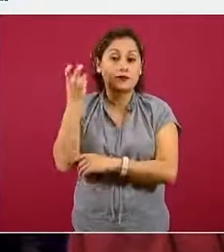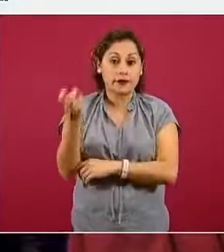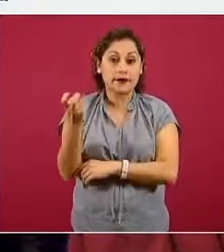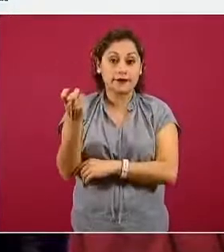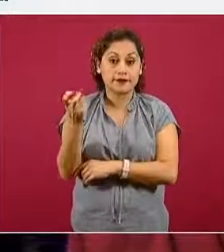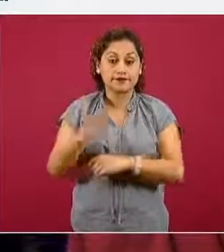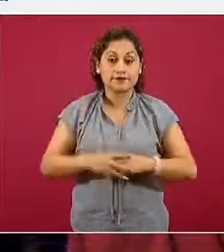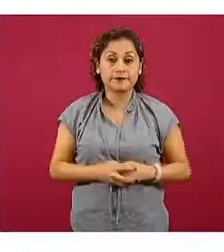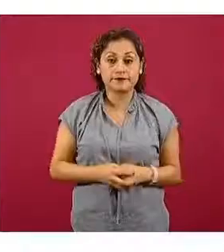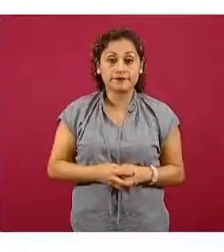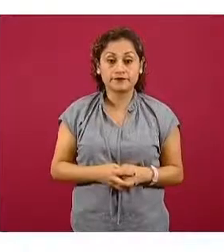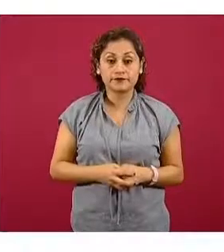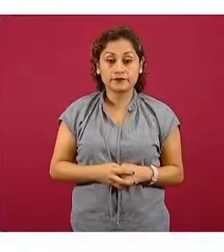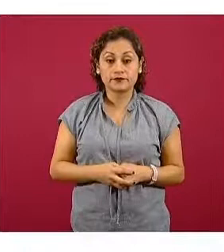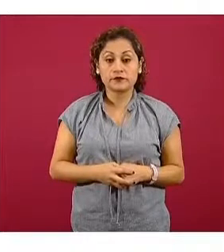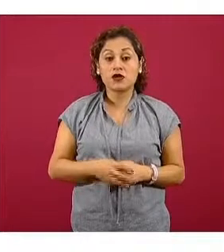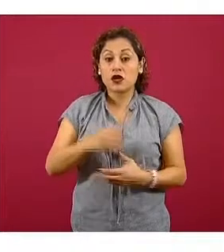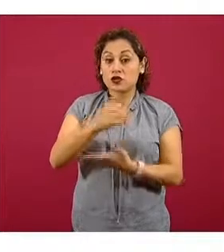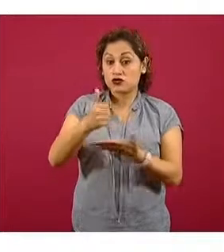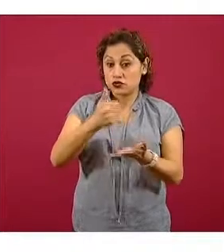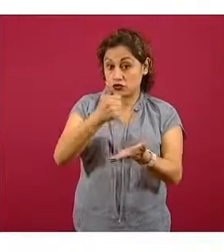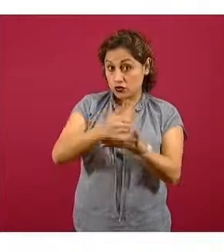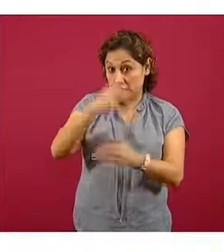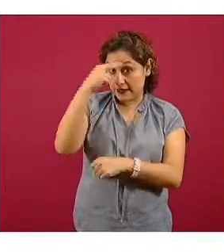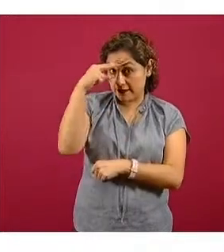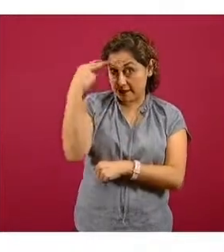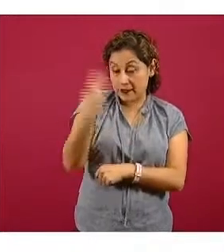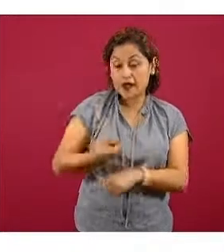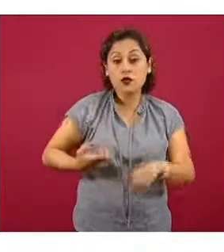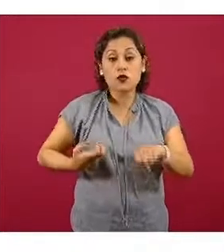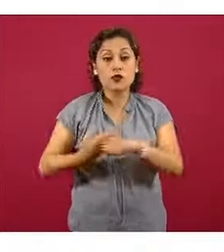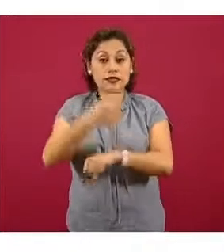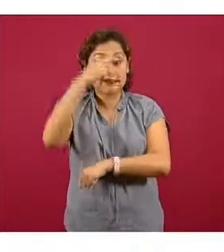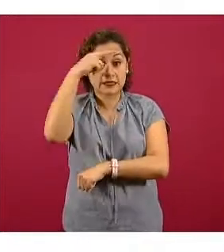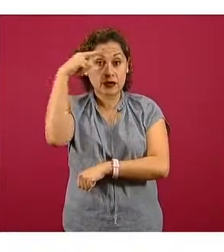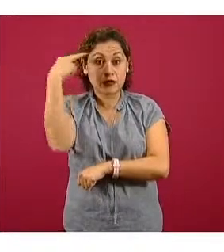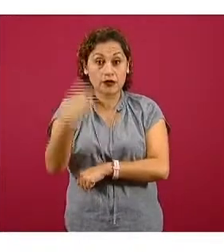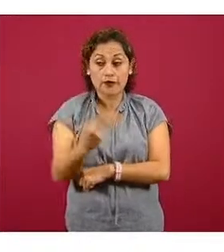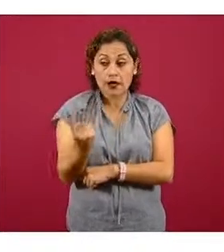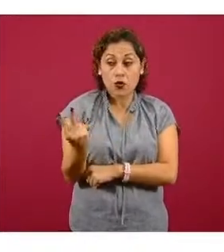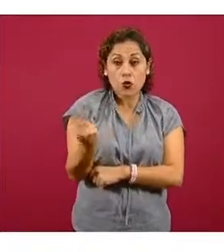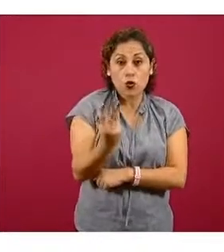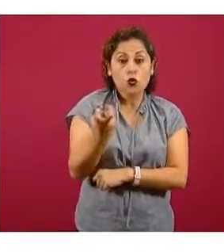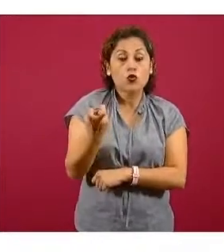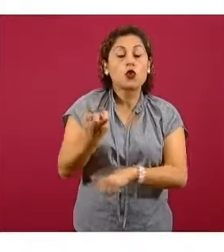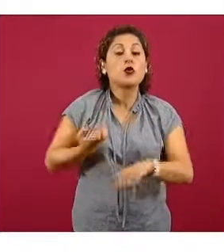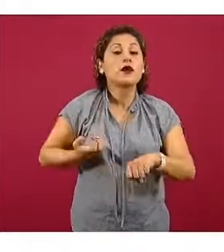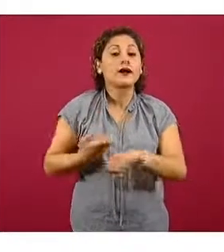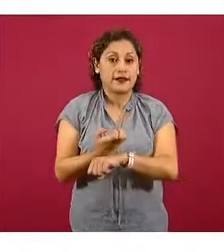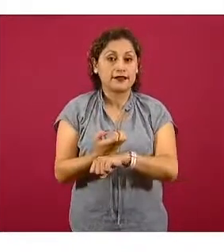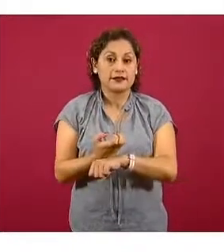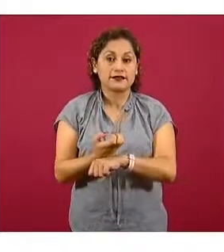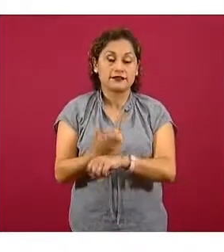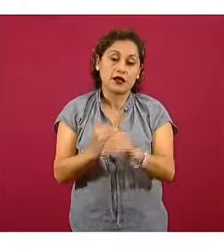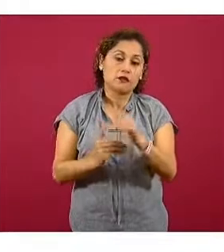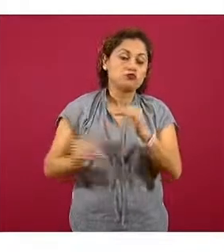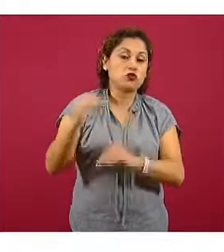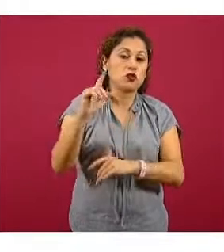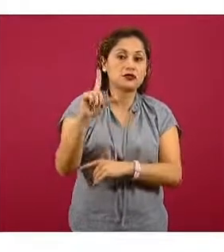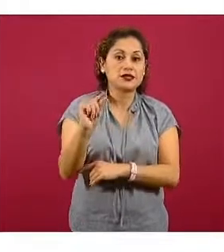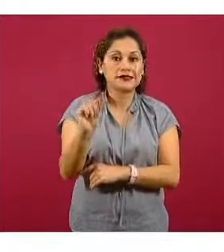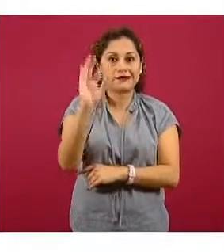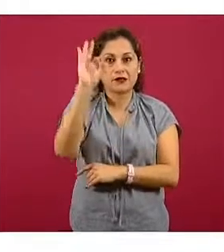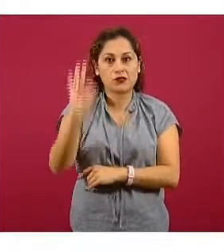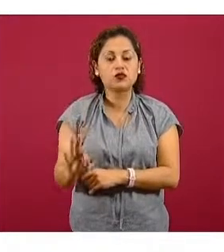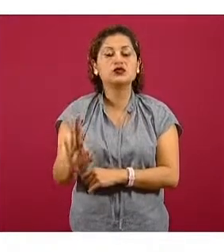ocupación, Ciudad de México y Estado de México. Vemos con las dos entidades que están por encima de ese 70%